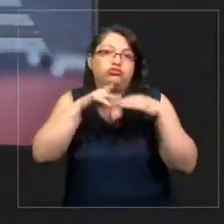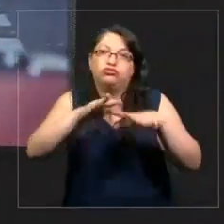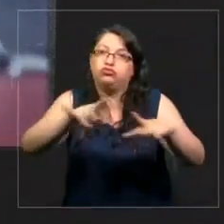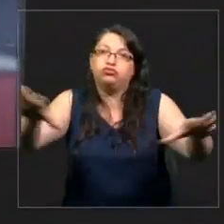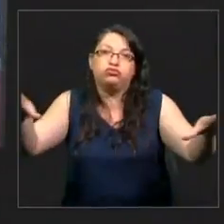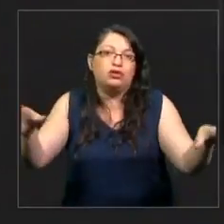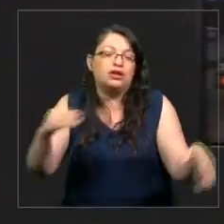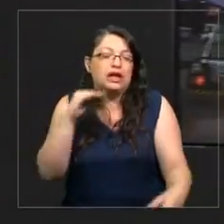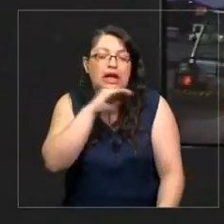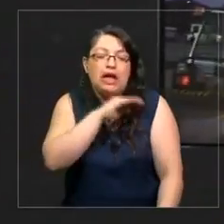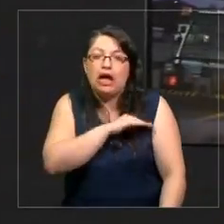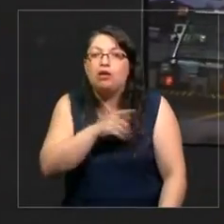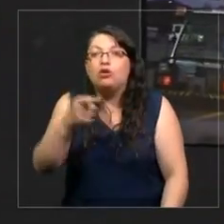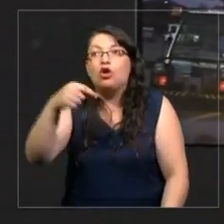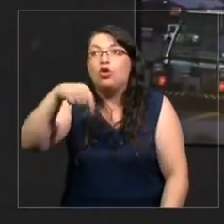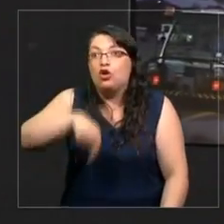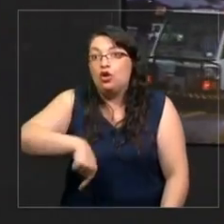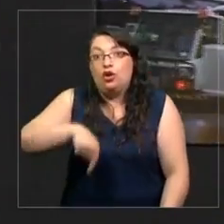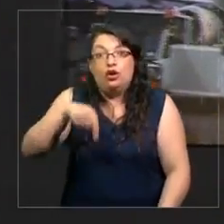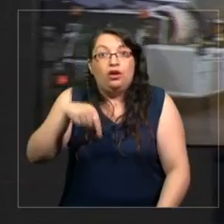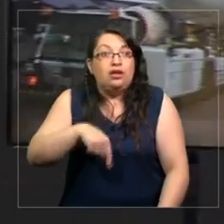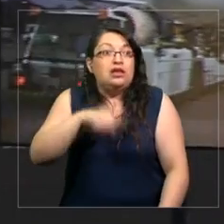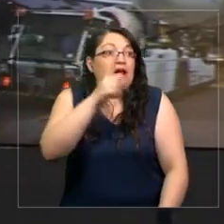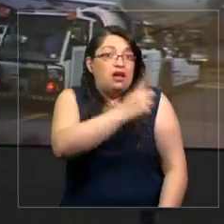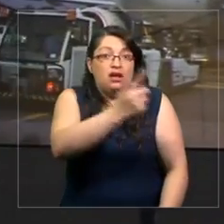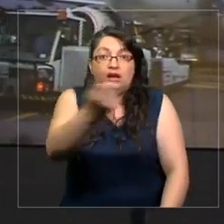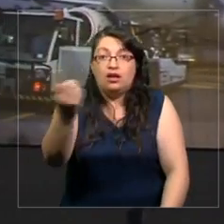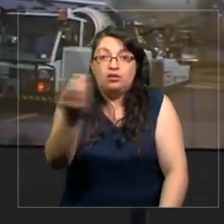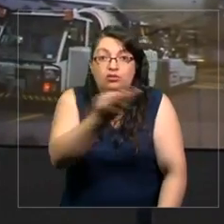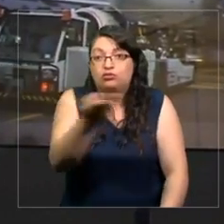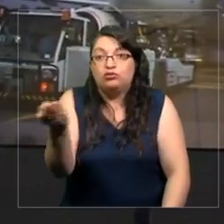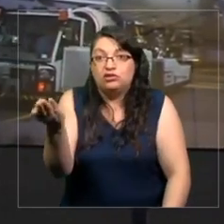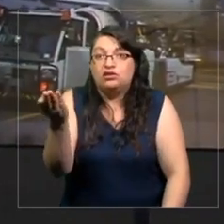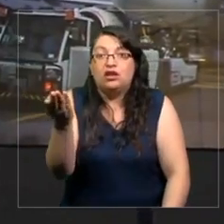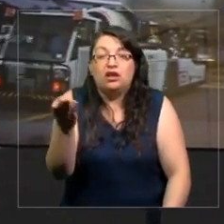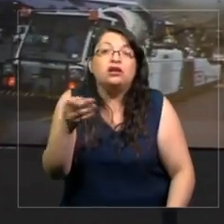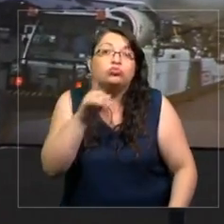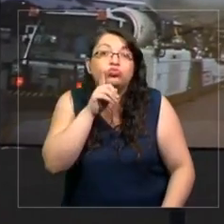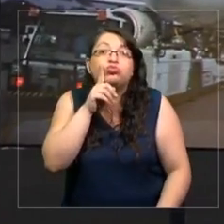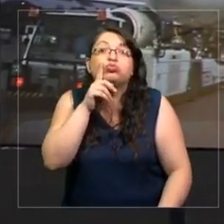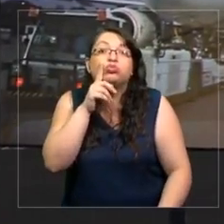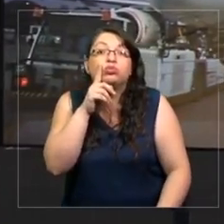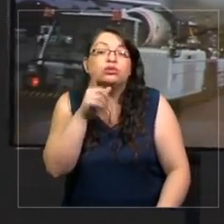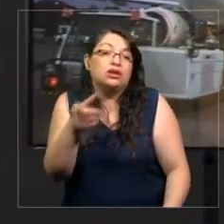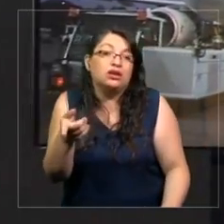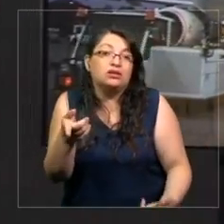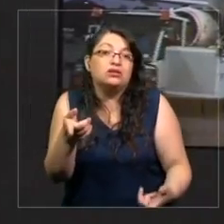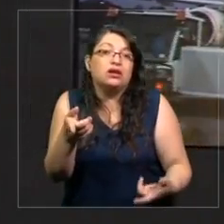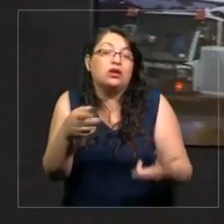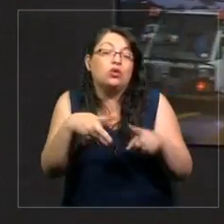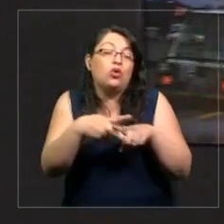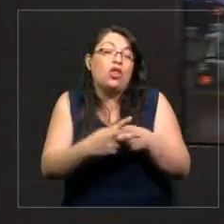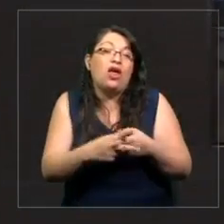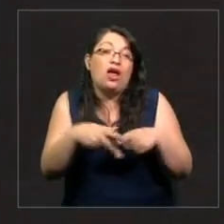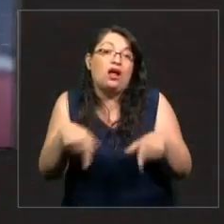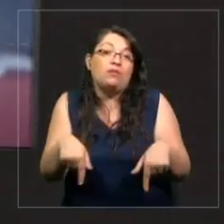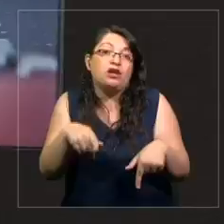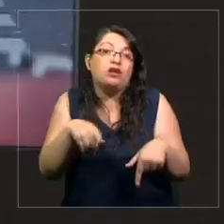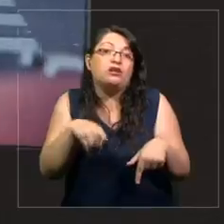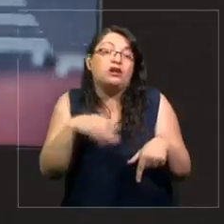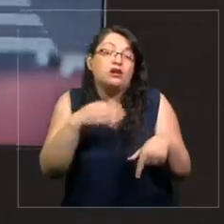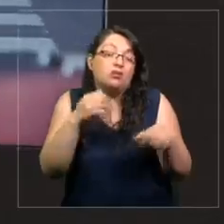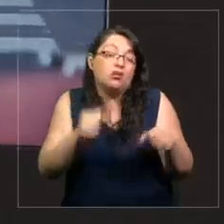a tal punto que hoy probablemente cada uno de ustedes en sus bolsillos tiene un aparato que funciona como